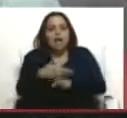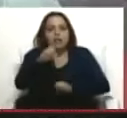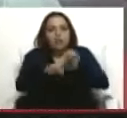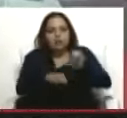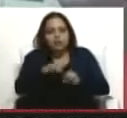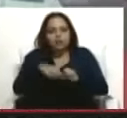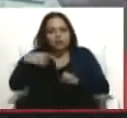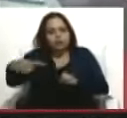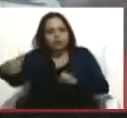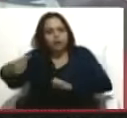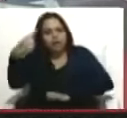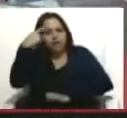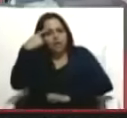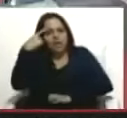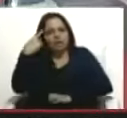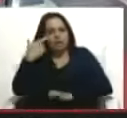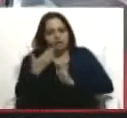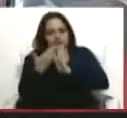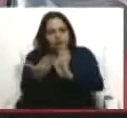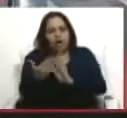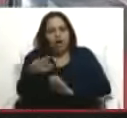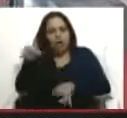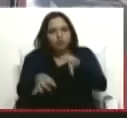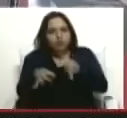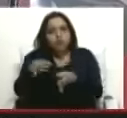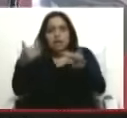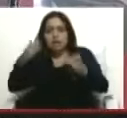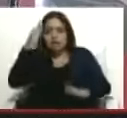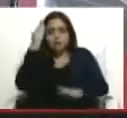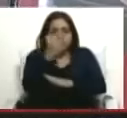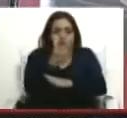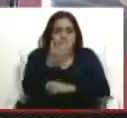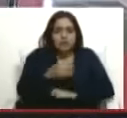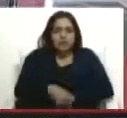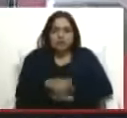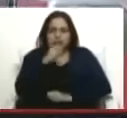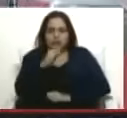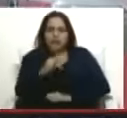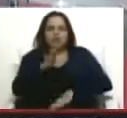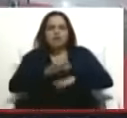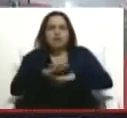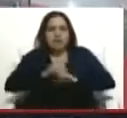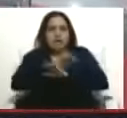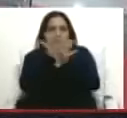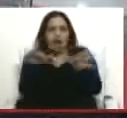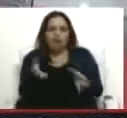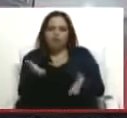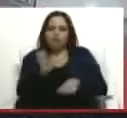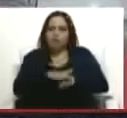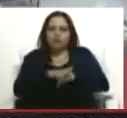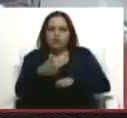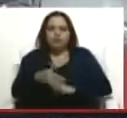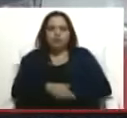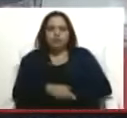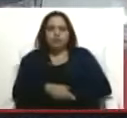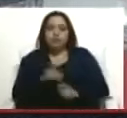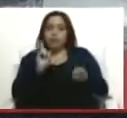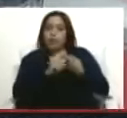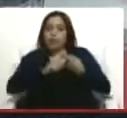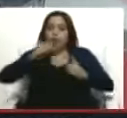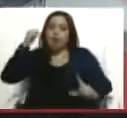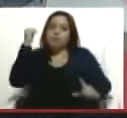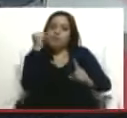en los próximos días donde vamos a acusarlos por los delitos para que tenga claro de homicidio